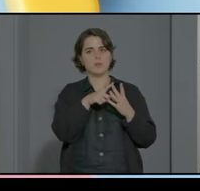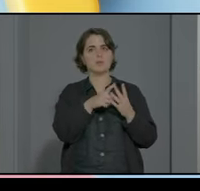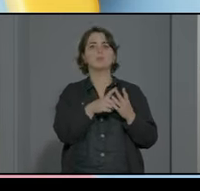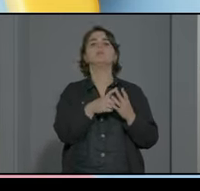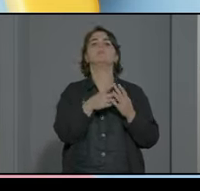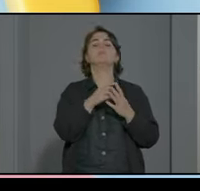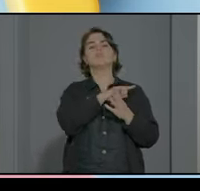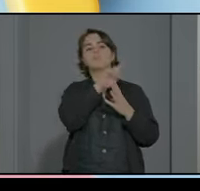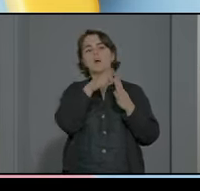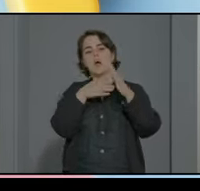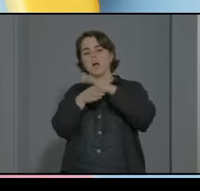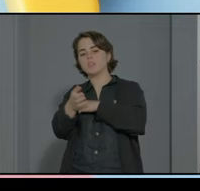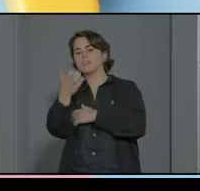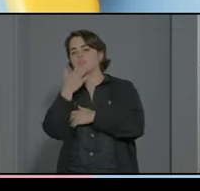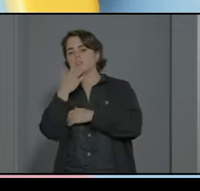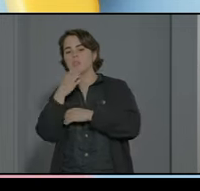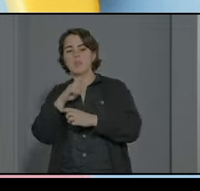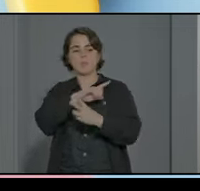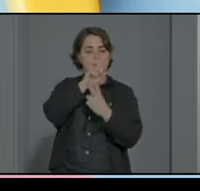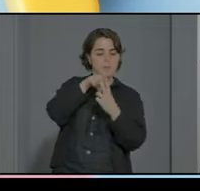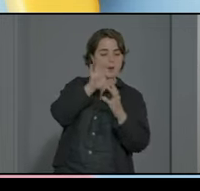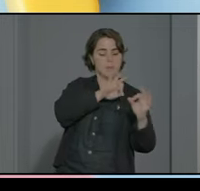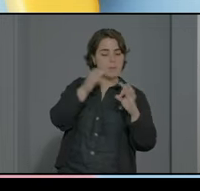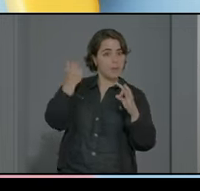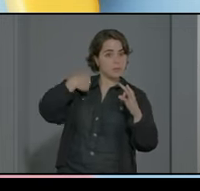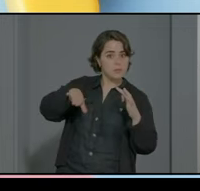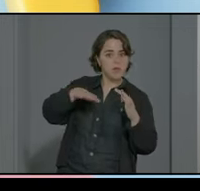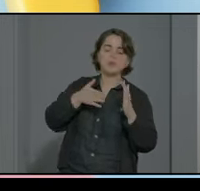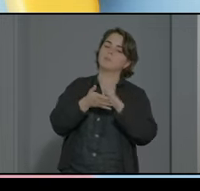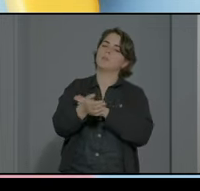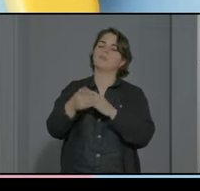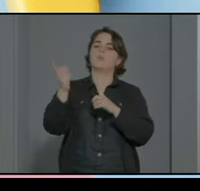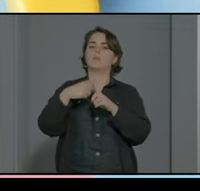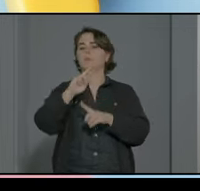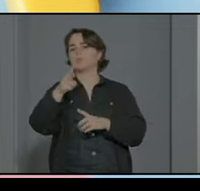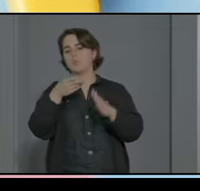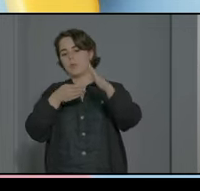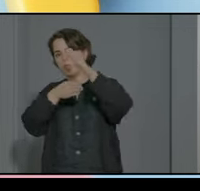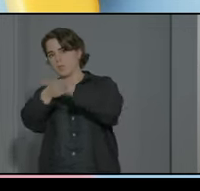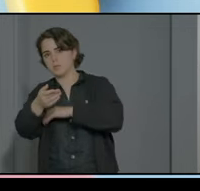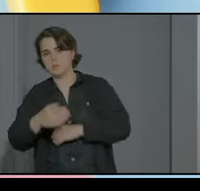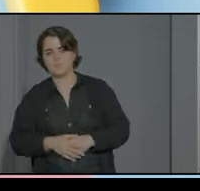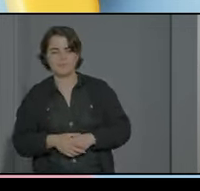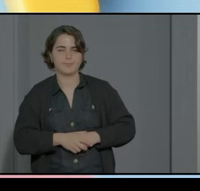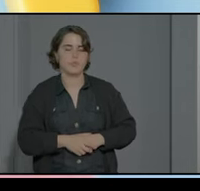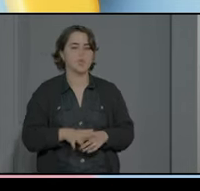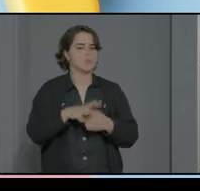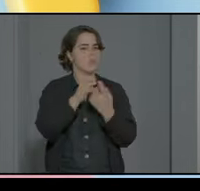siempre y cuando esté preparado desde el primer nivel que sería un funcionamiento similar al del aula de educación especial